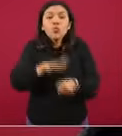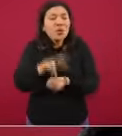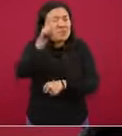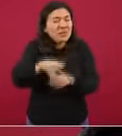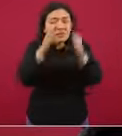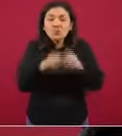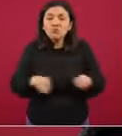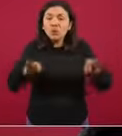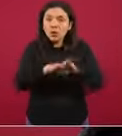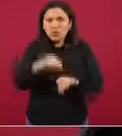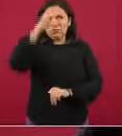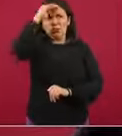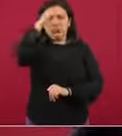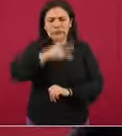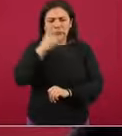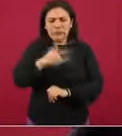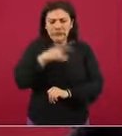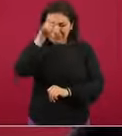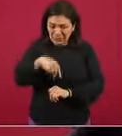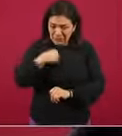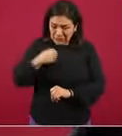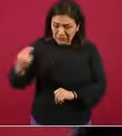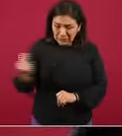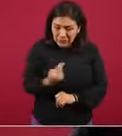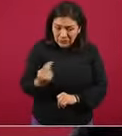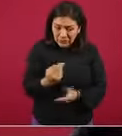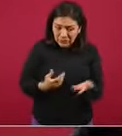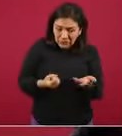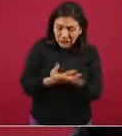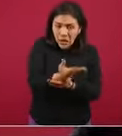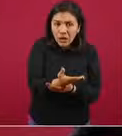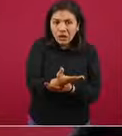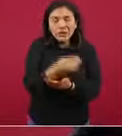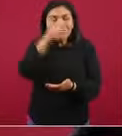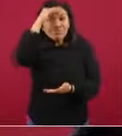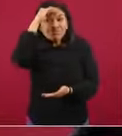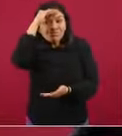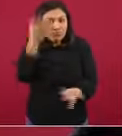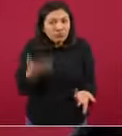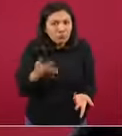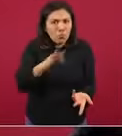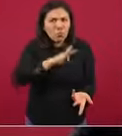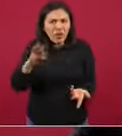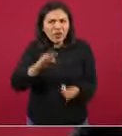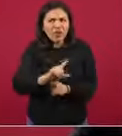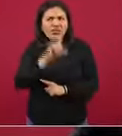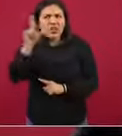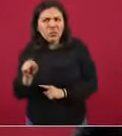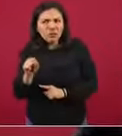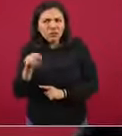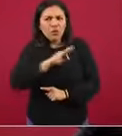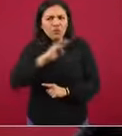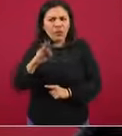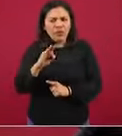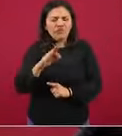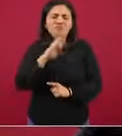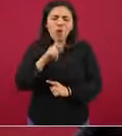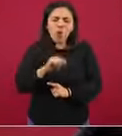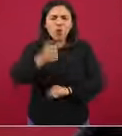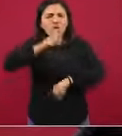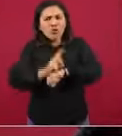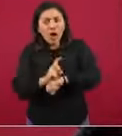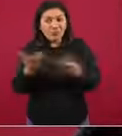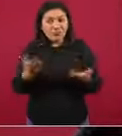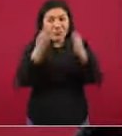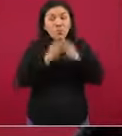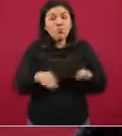cuestionense, todos los días, si tengo que salir, es necesario que salga, ¿puedo diferir? ¿puedo posponer? Es importante que